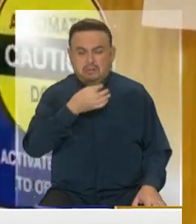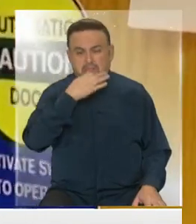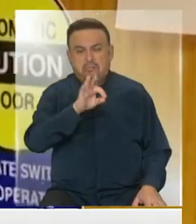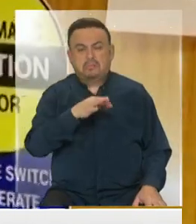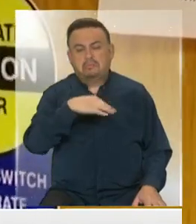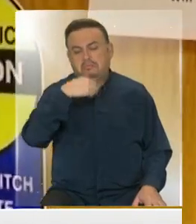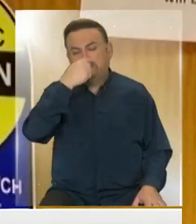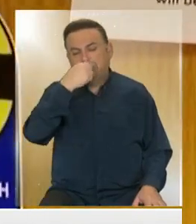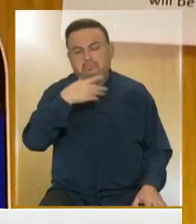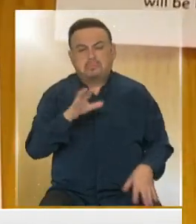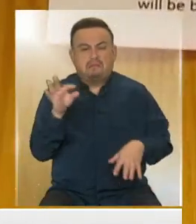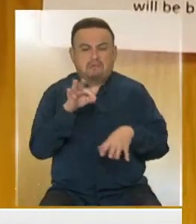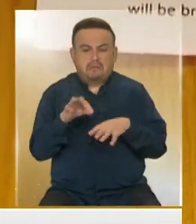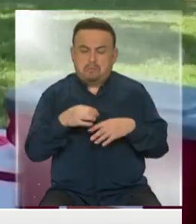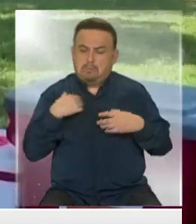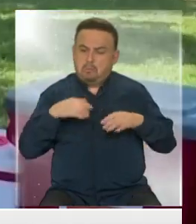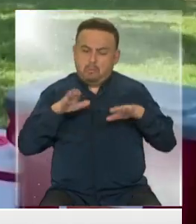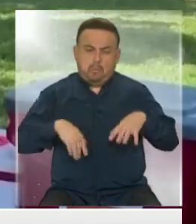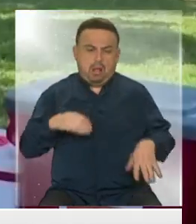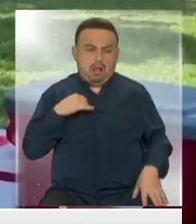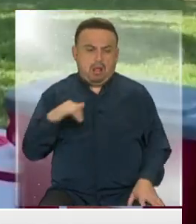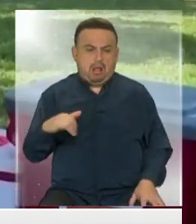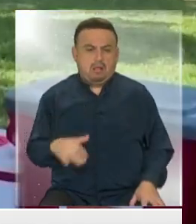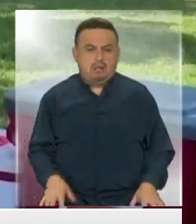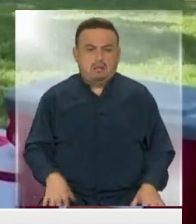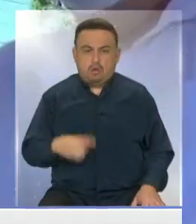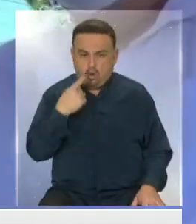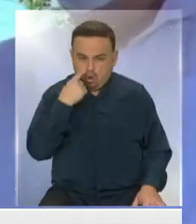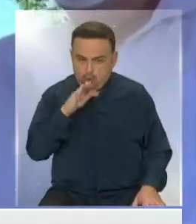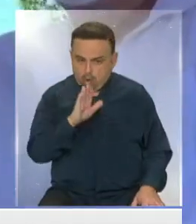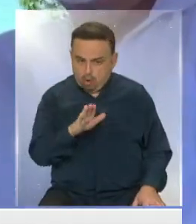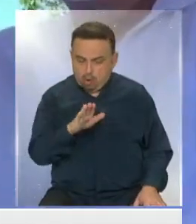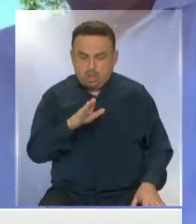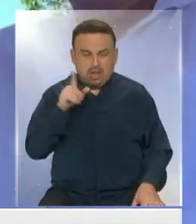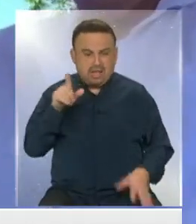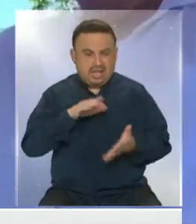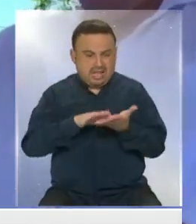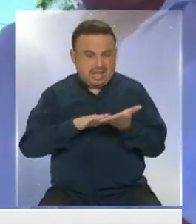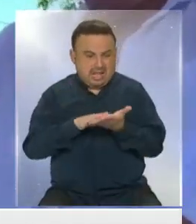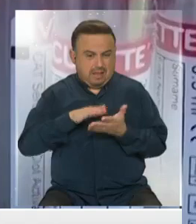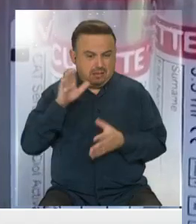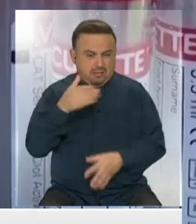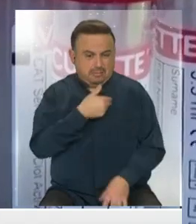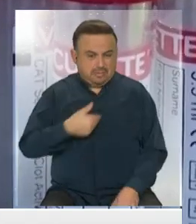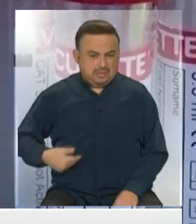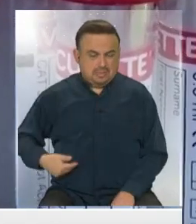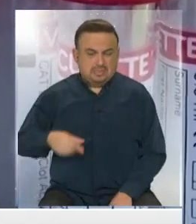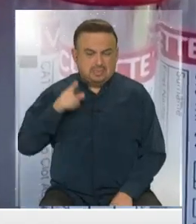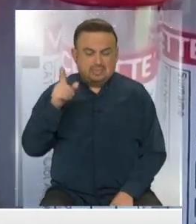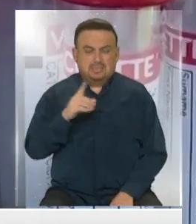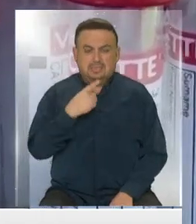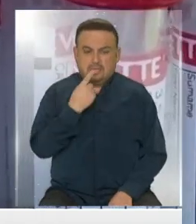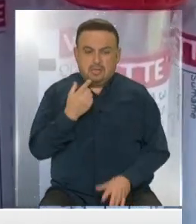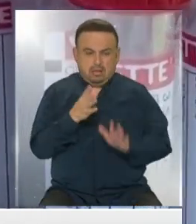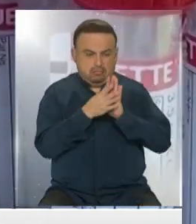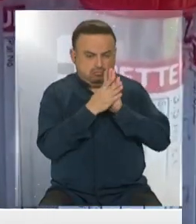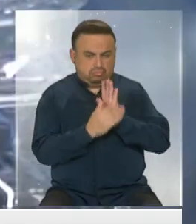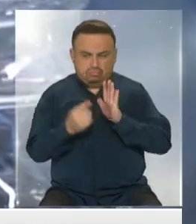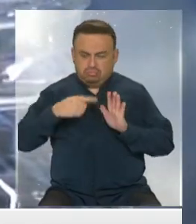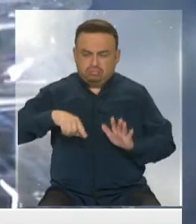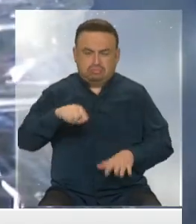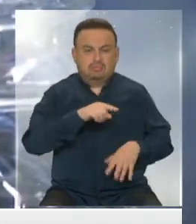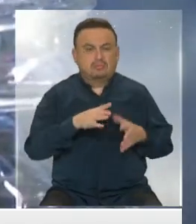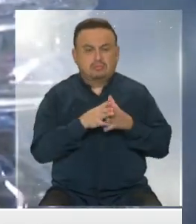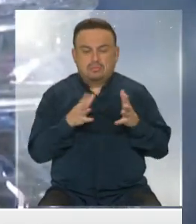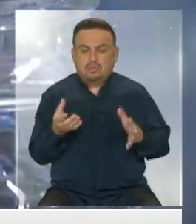es un virus más, por lo tanto yo lo tomo igual. Entonces, ojo con el ejemplo que da la máxima autoridad y eso se ha replicado. Parte de estas